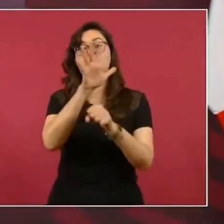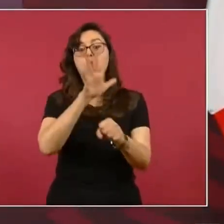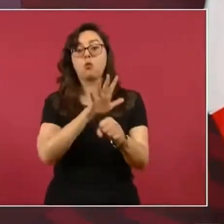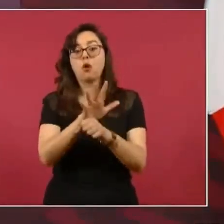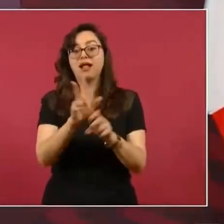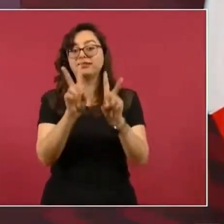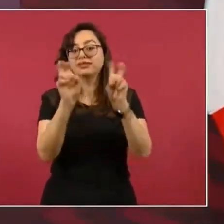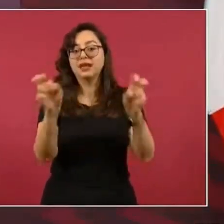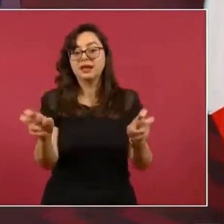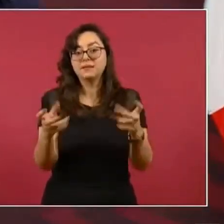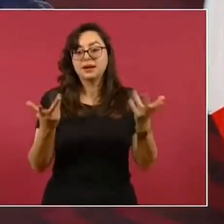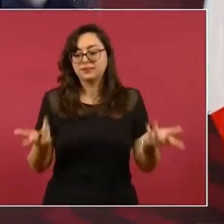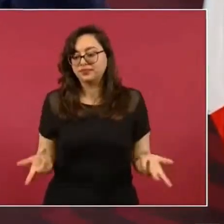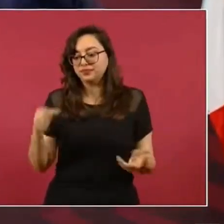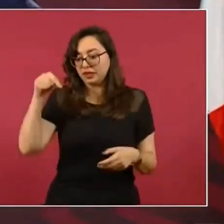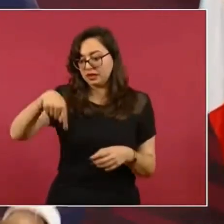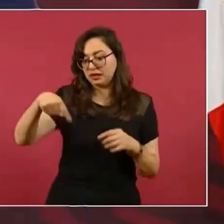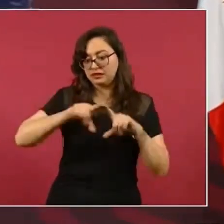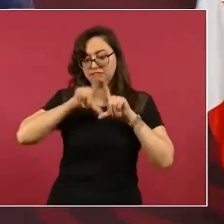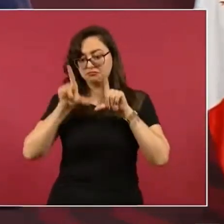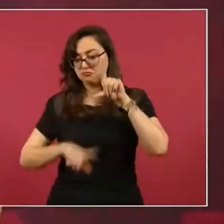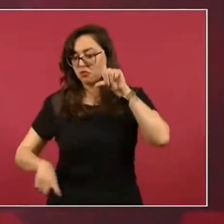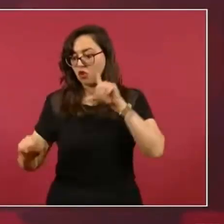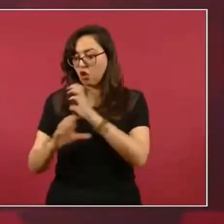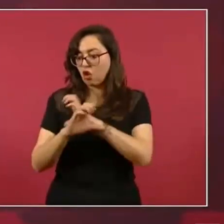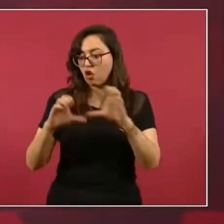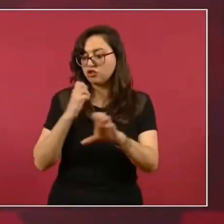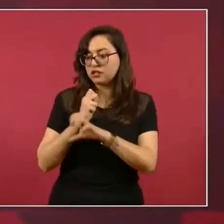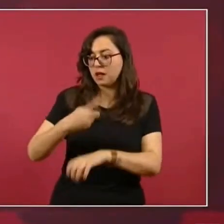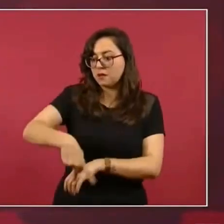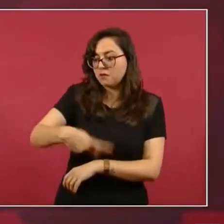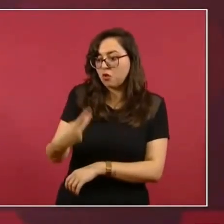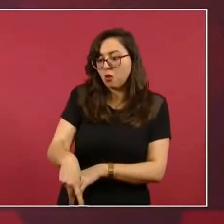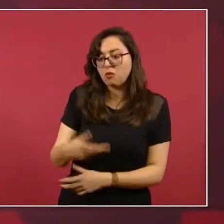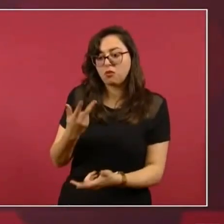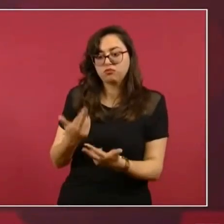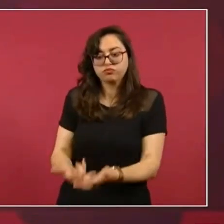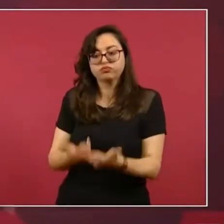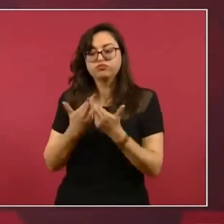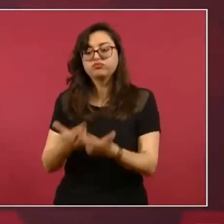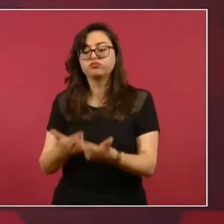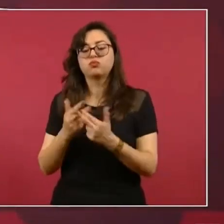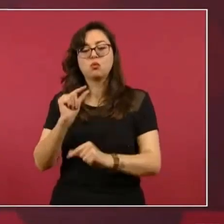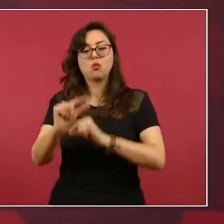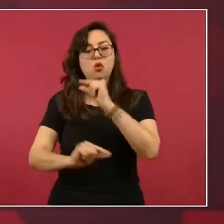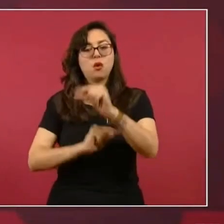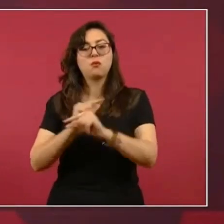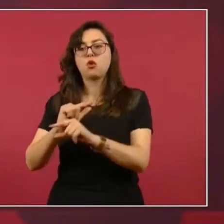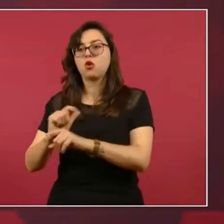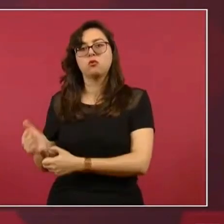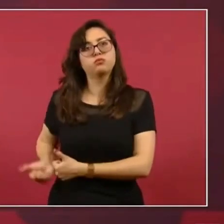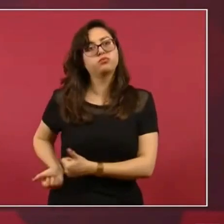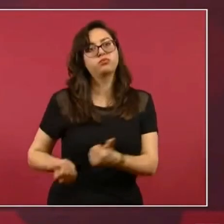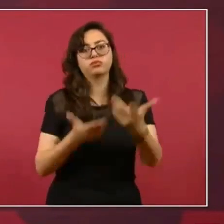del pueblo a particulares. Esa era su función básica.